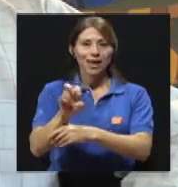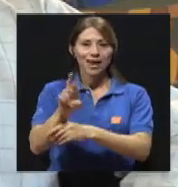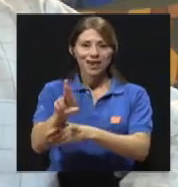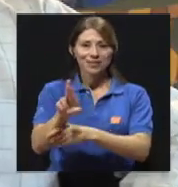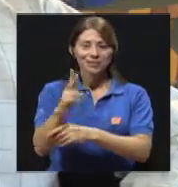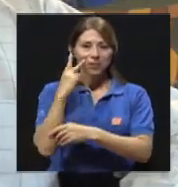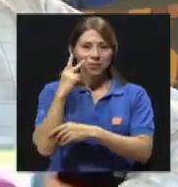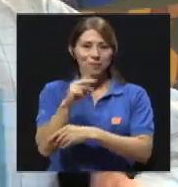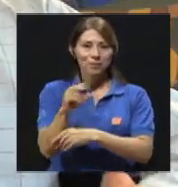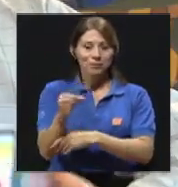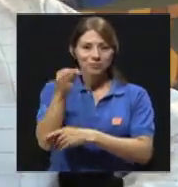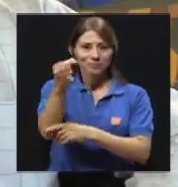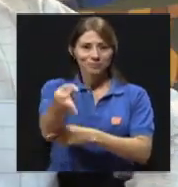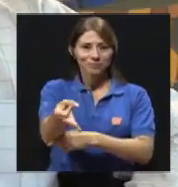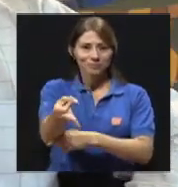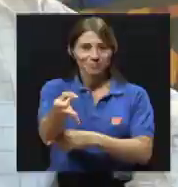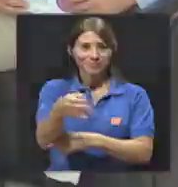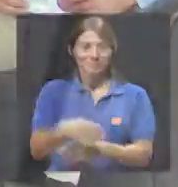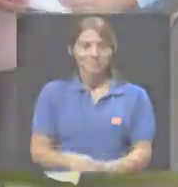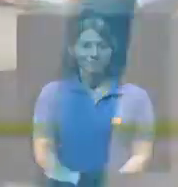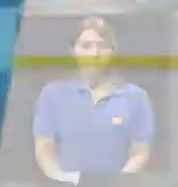y nos vemos en la próxima.